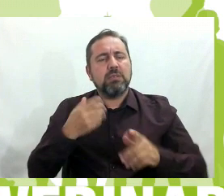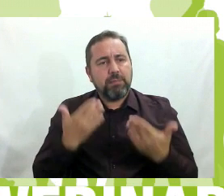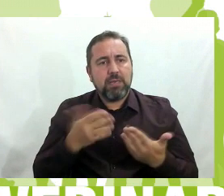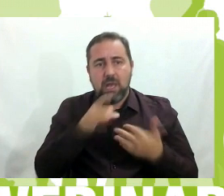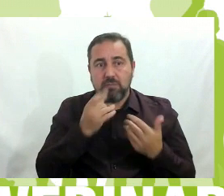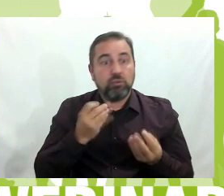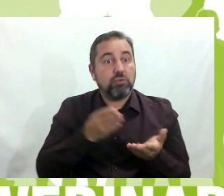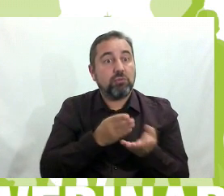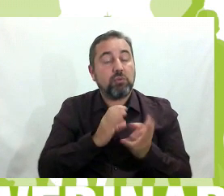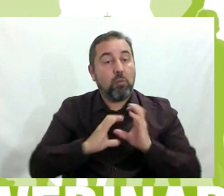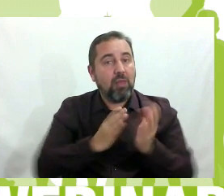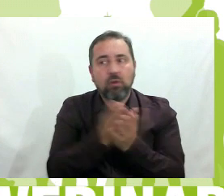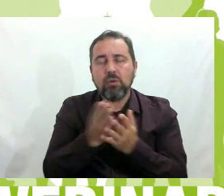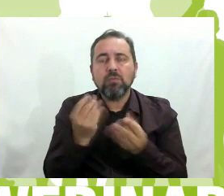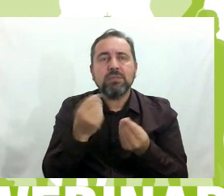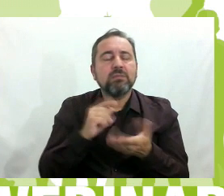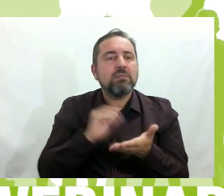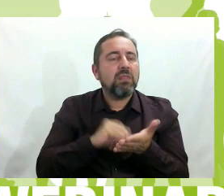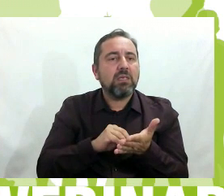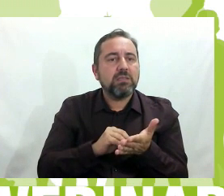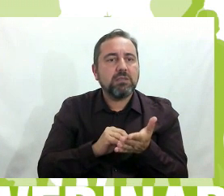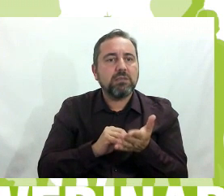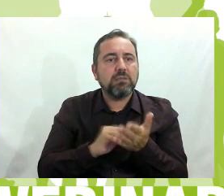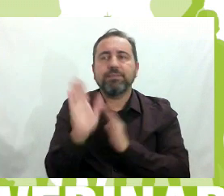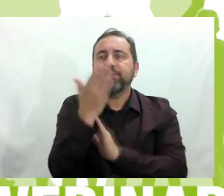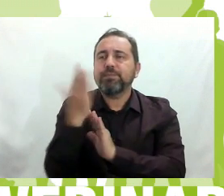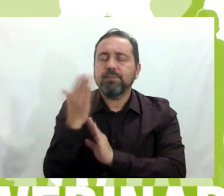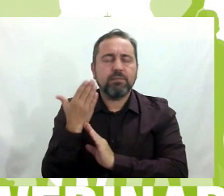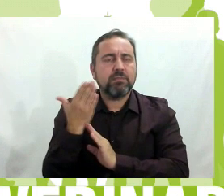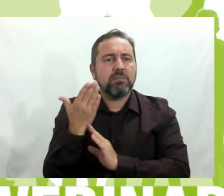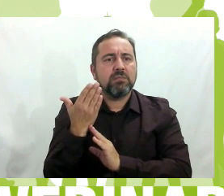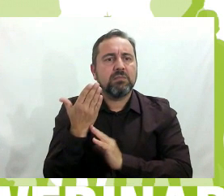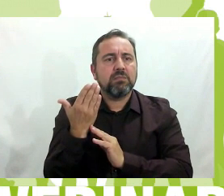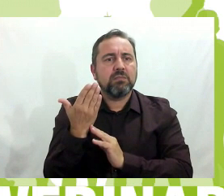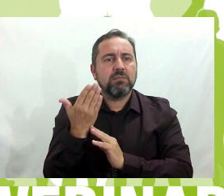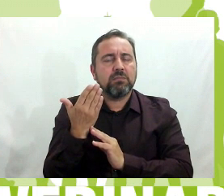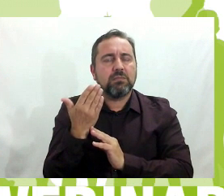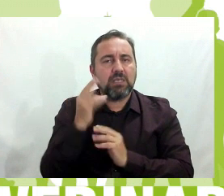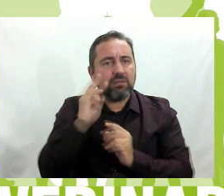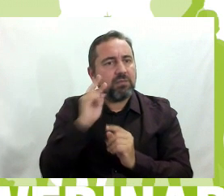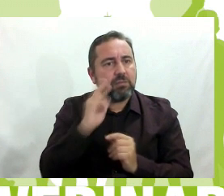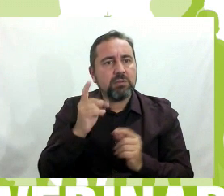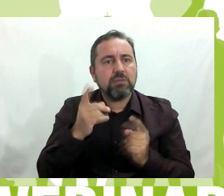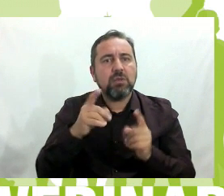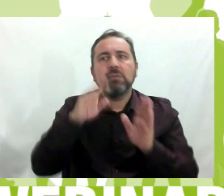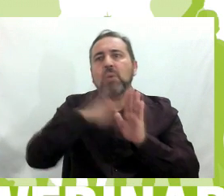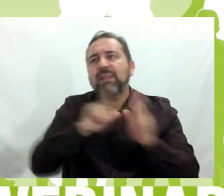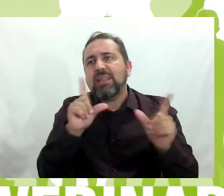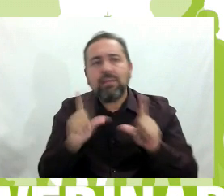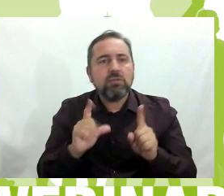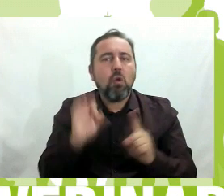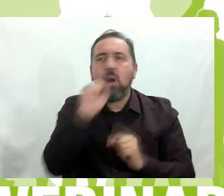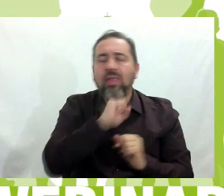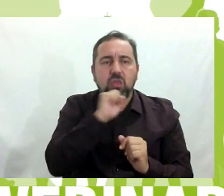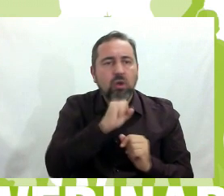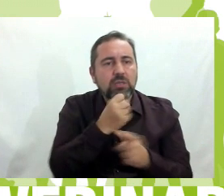a veces nos venden algunos programas de televisión, canciones,